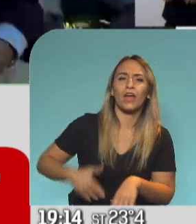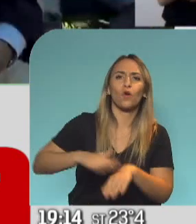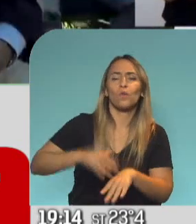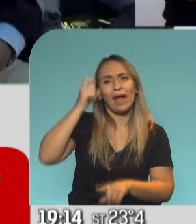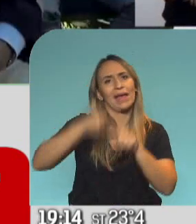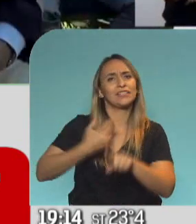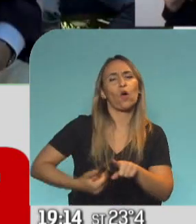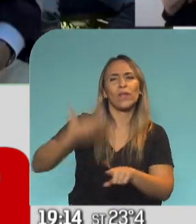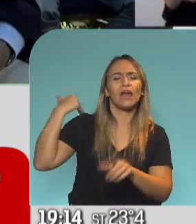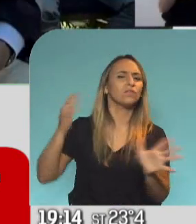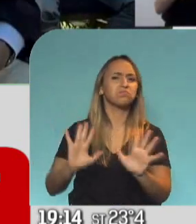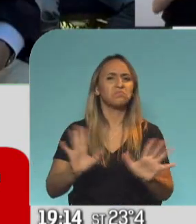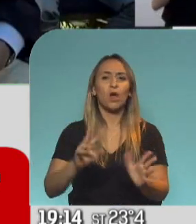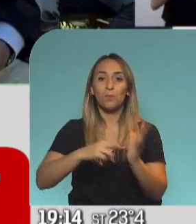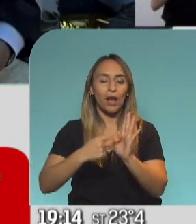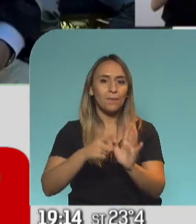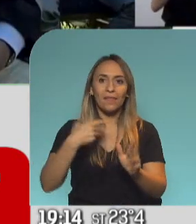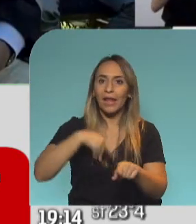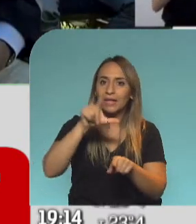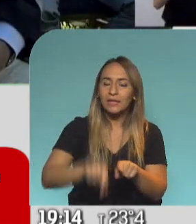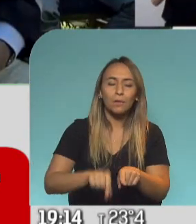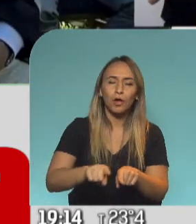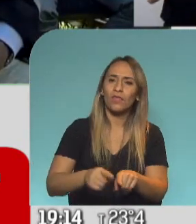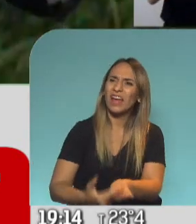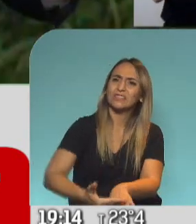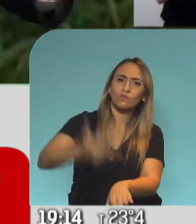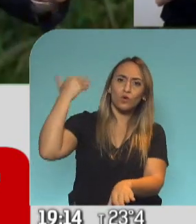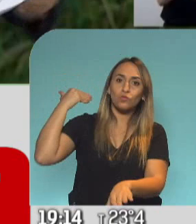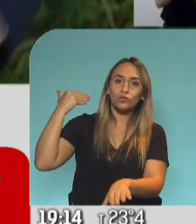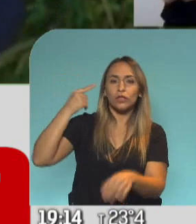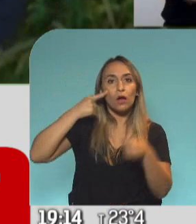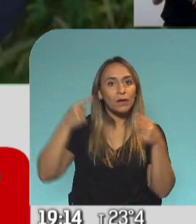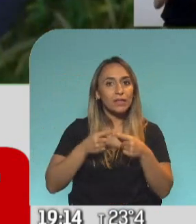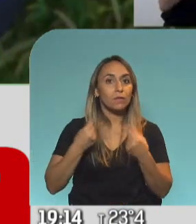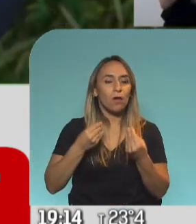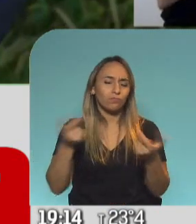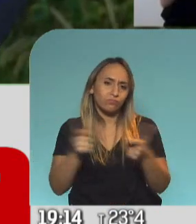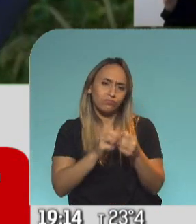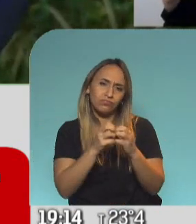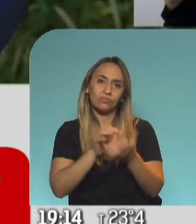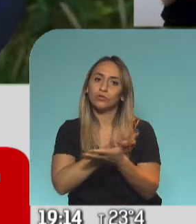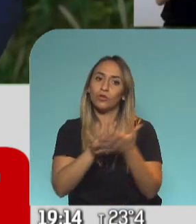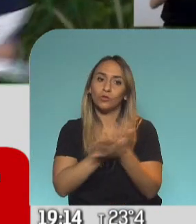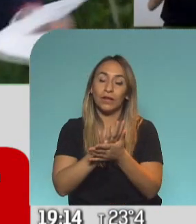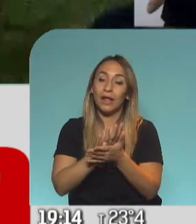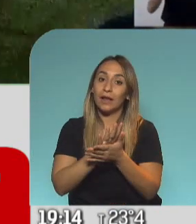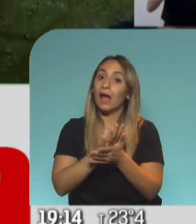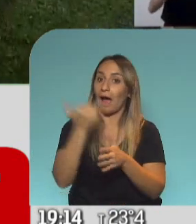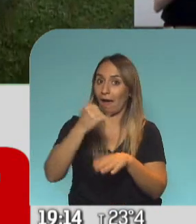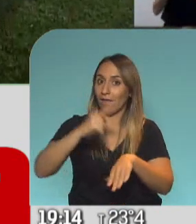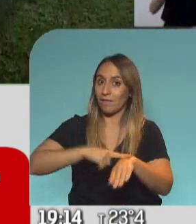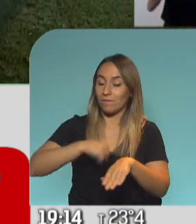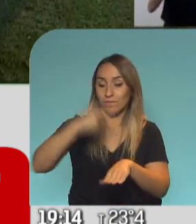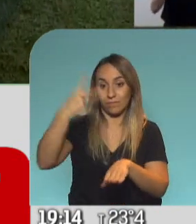sino desde hace mucho tiempo y que se busca justamente solucionar. ¿En cuánto tiempo? En mil días. Ese mil